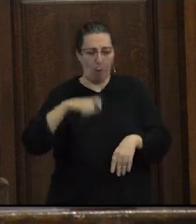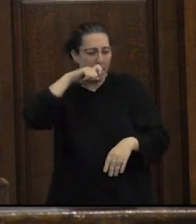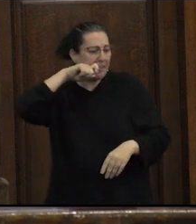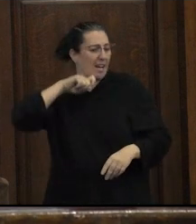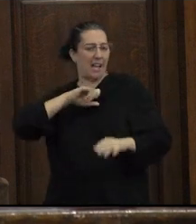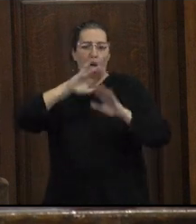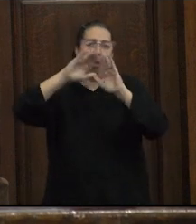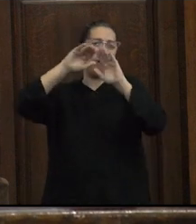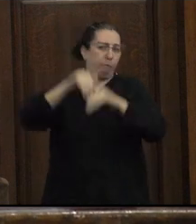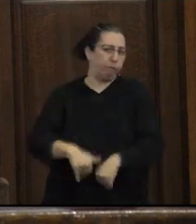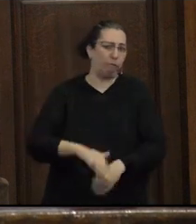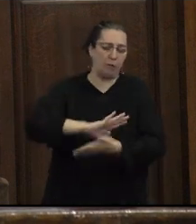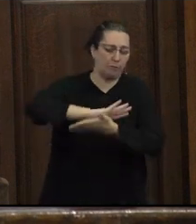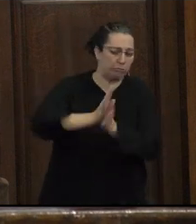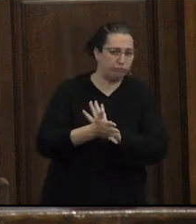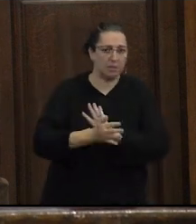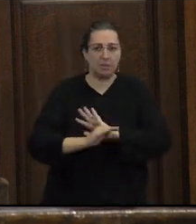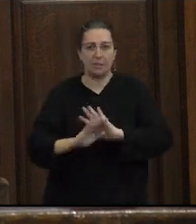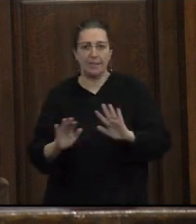patriarcado